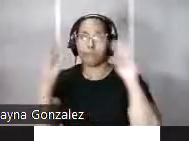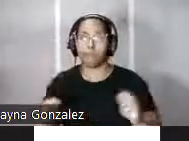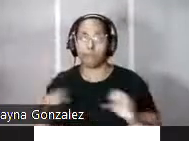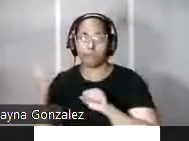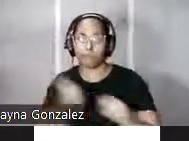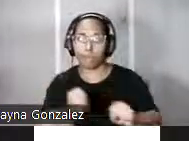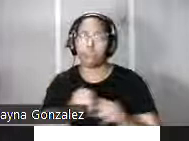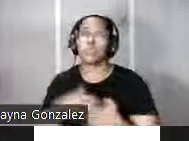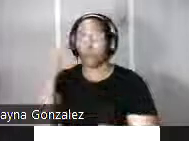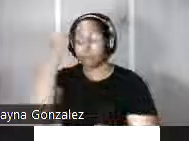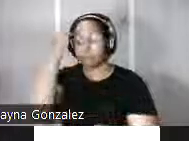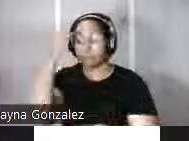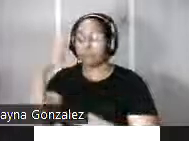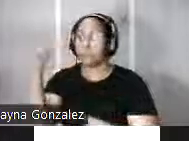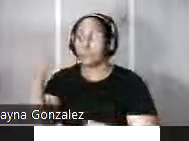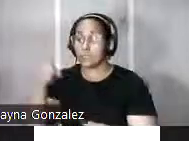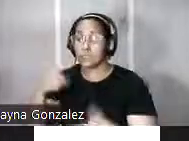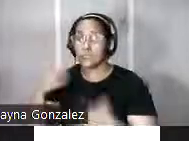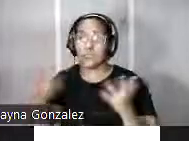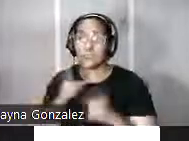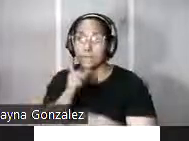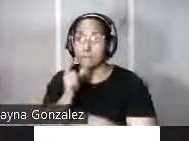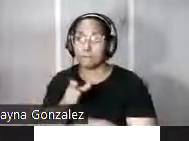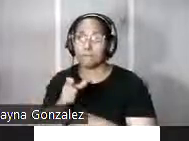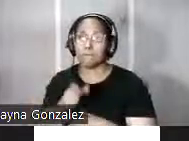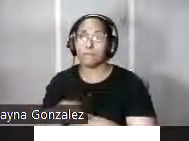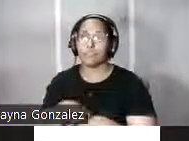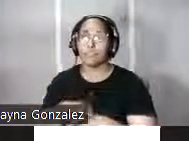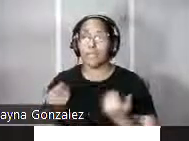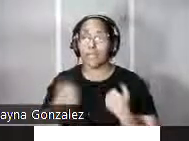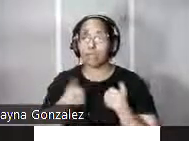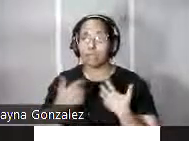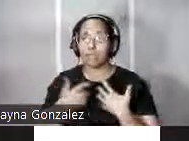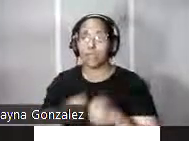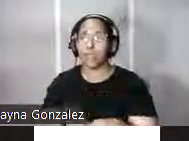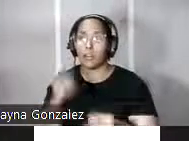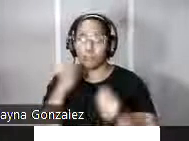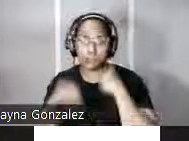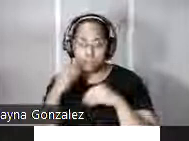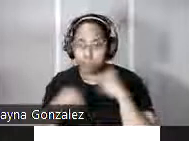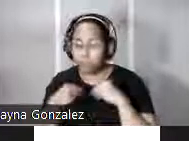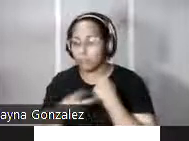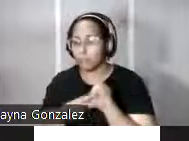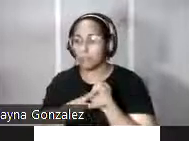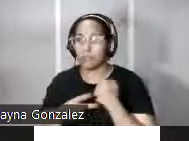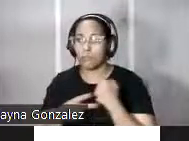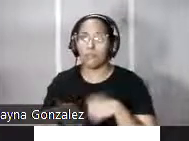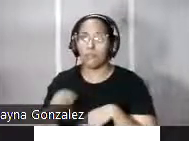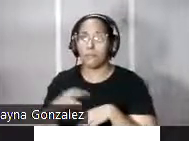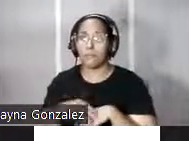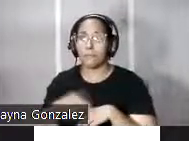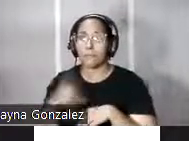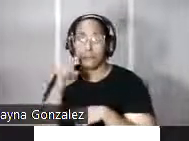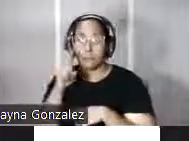que es consciente de la necesidad de mantener o de tener un acopio de alimentos para que las tropas